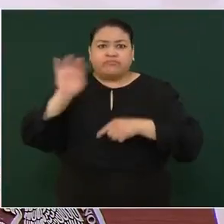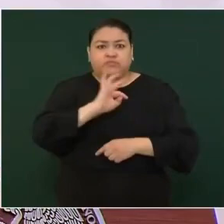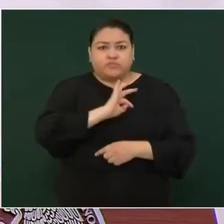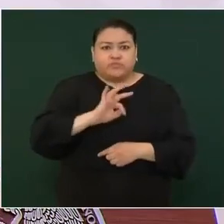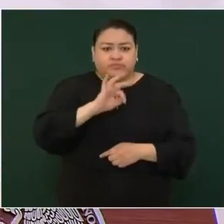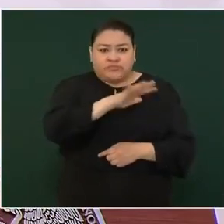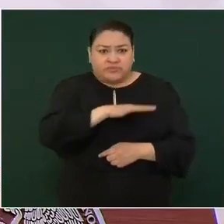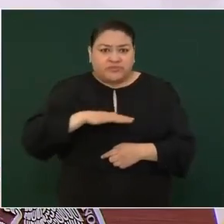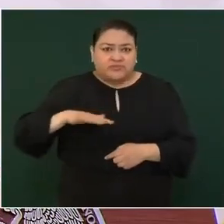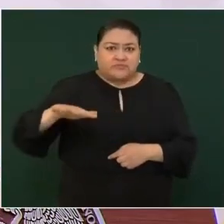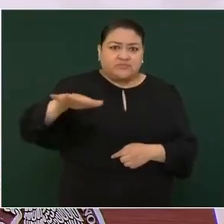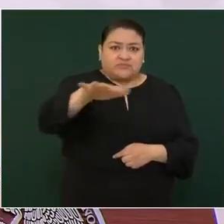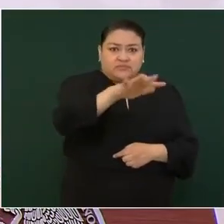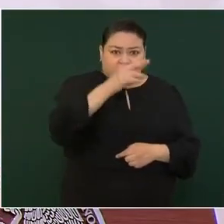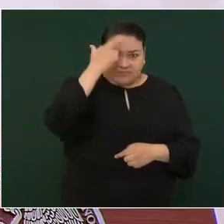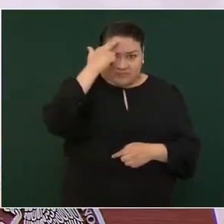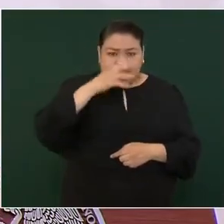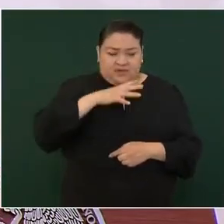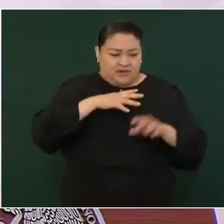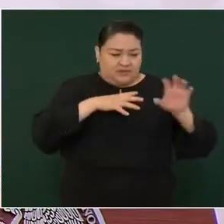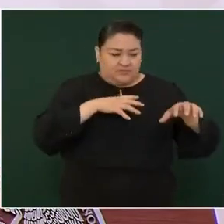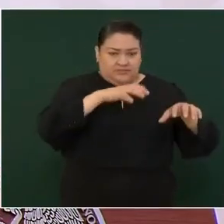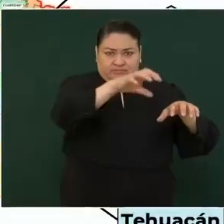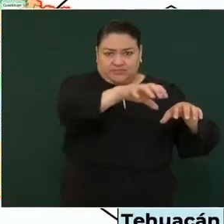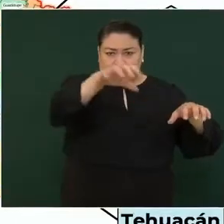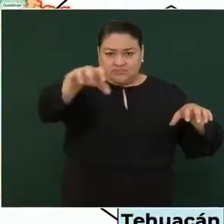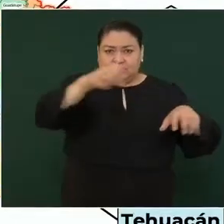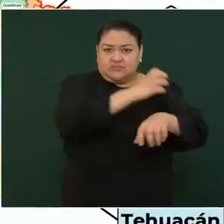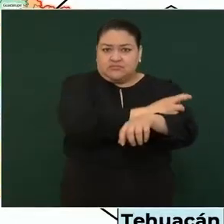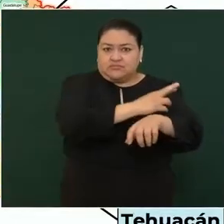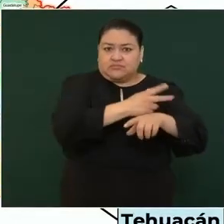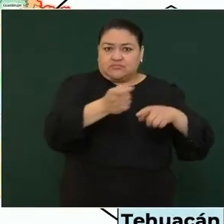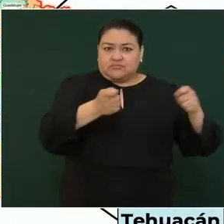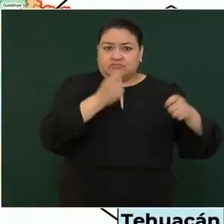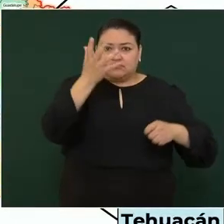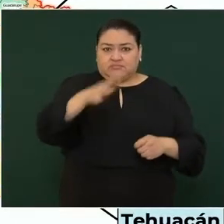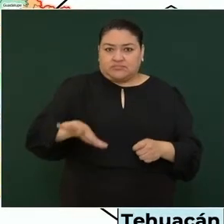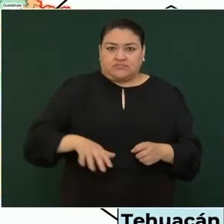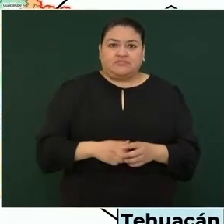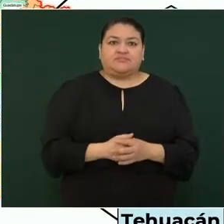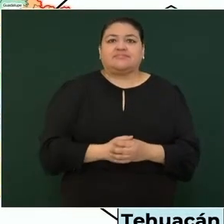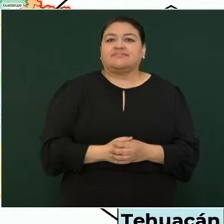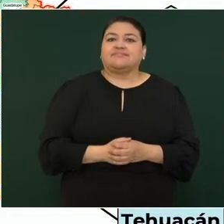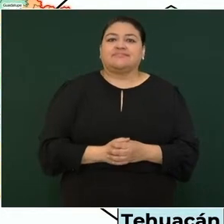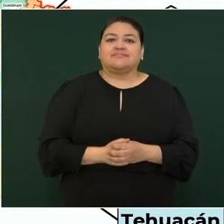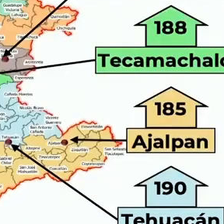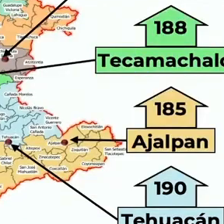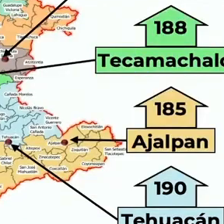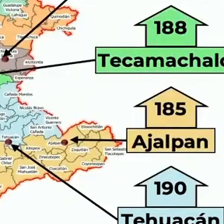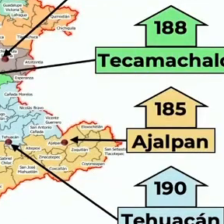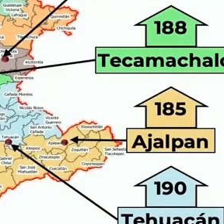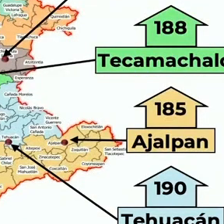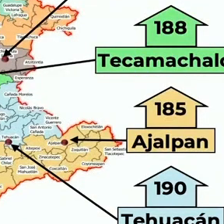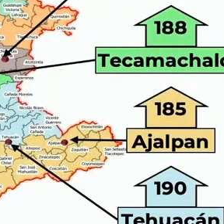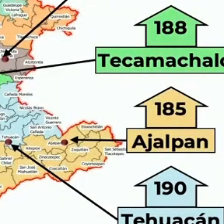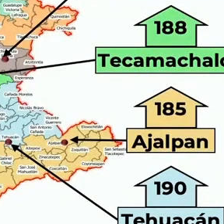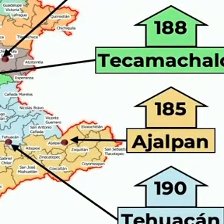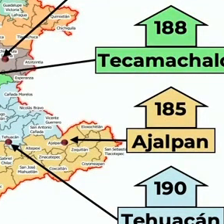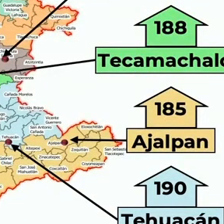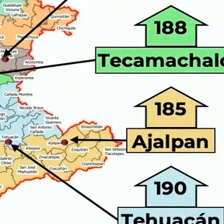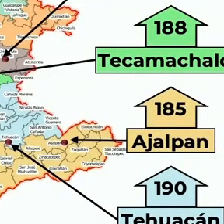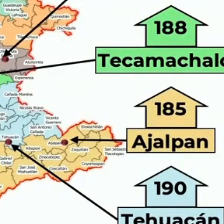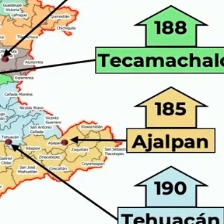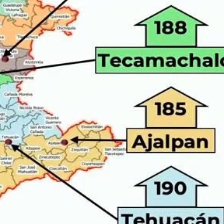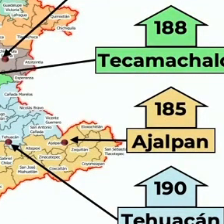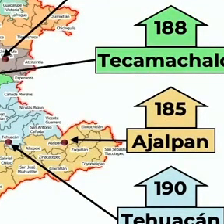las 10 coordinaciones regionales de la Guardia Nacional, en la que se delimita el Estado,